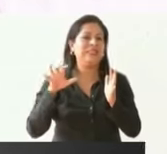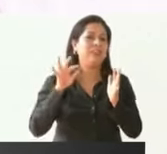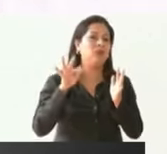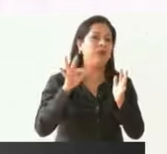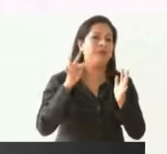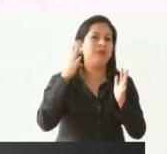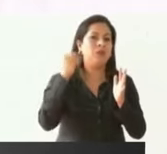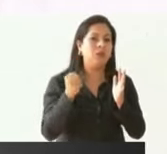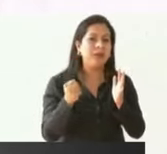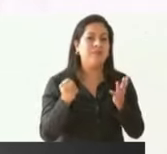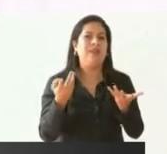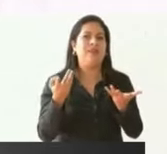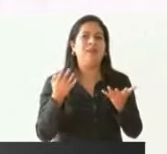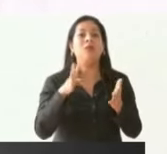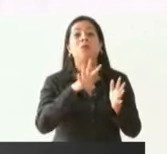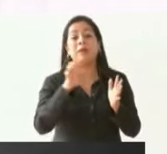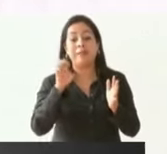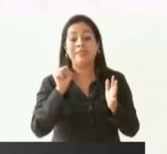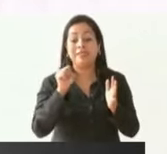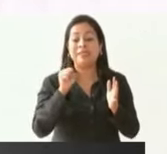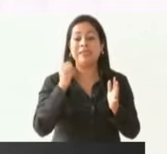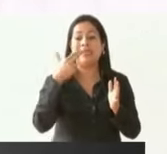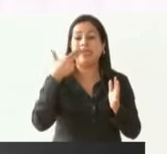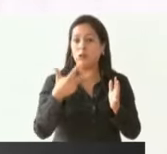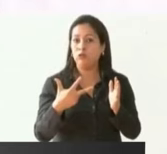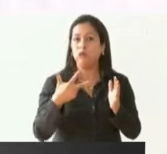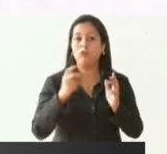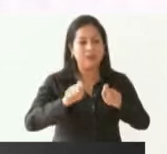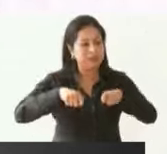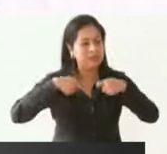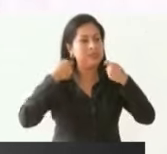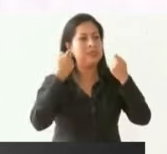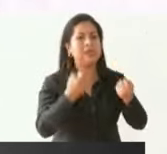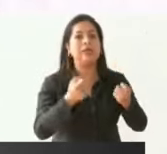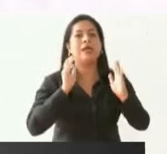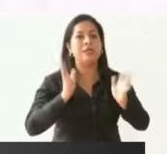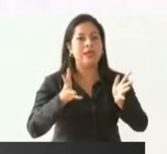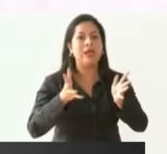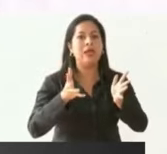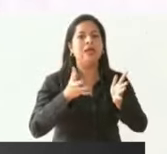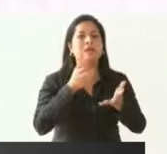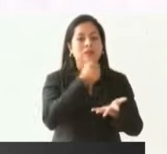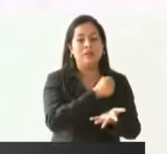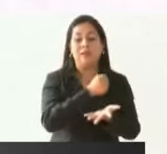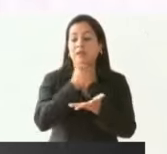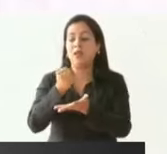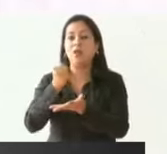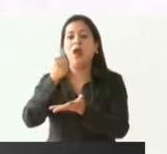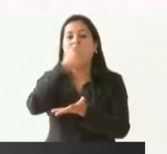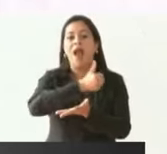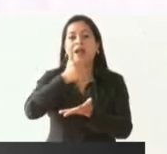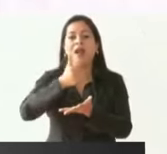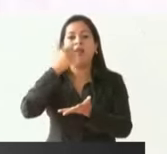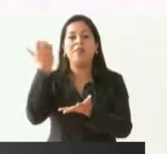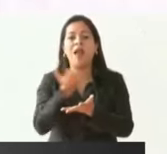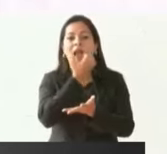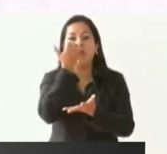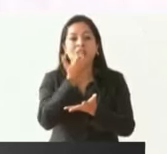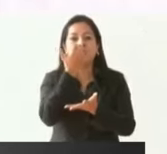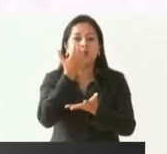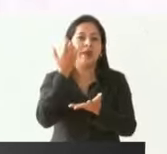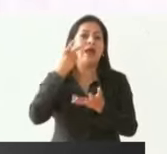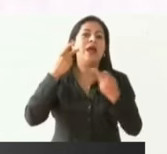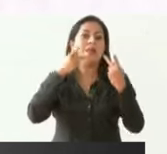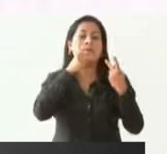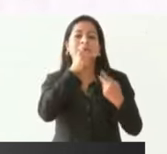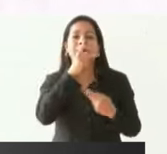tenemos 9.078 que se les ha entregado su presupuesto a las sociedades de madres de padres de